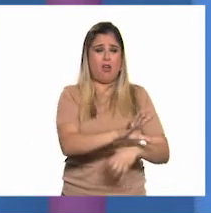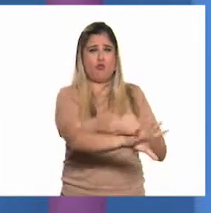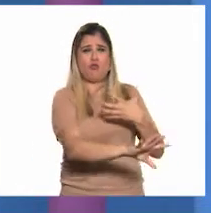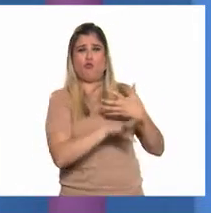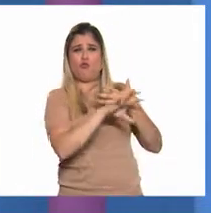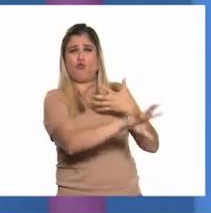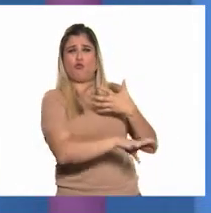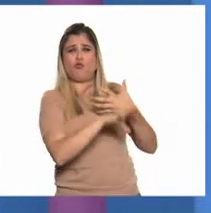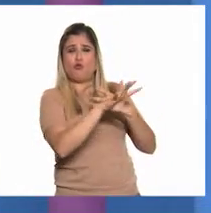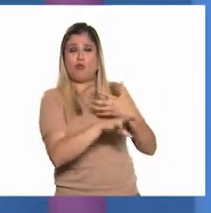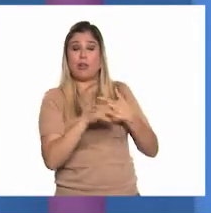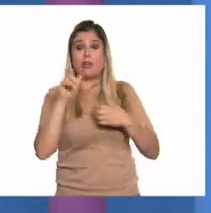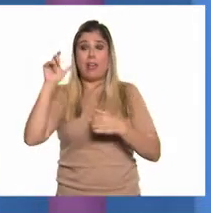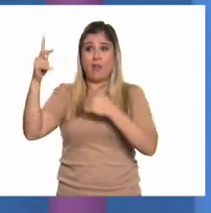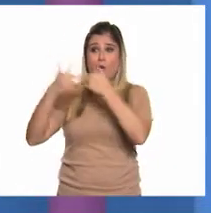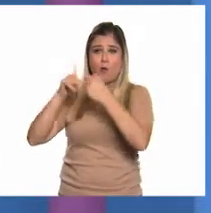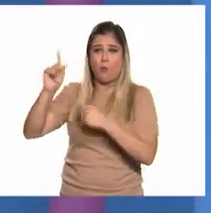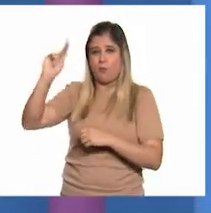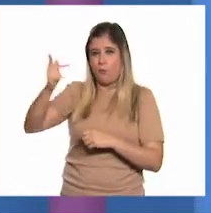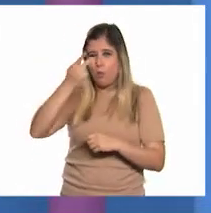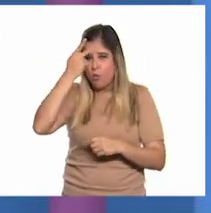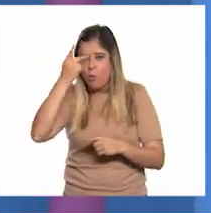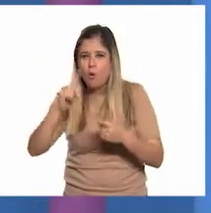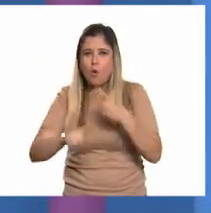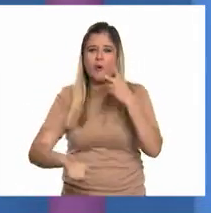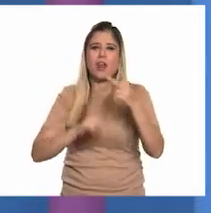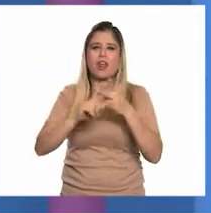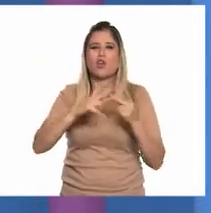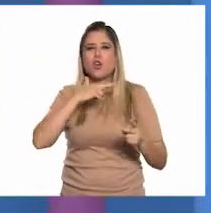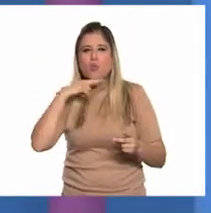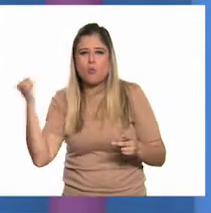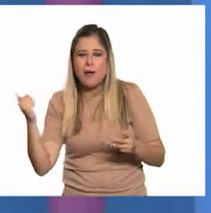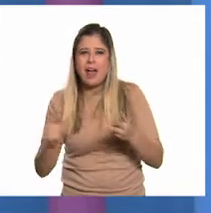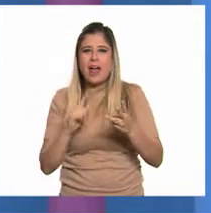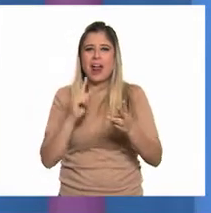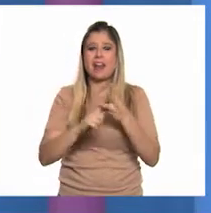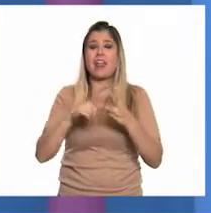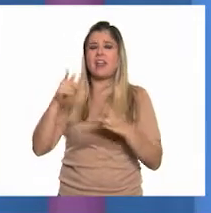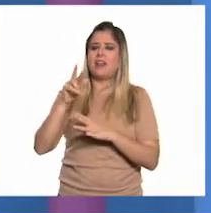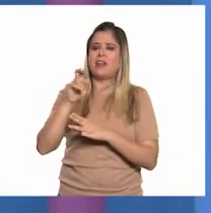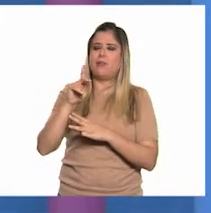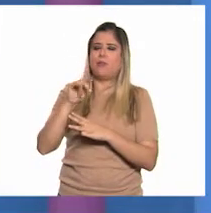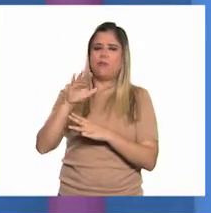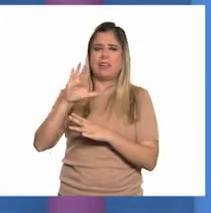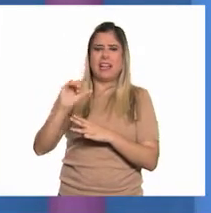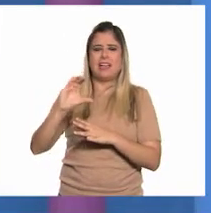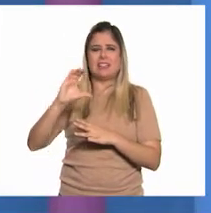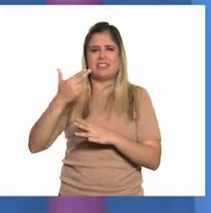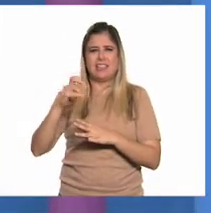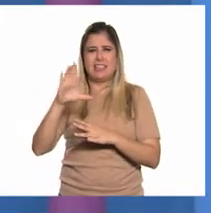Mira, países europeos como Polonia, Rumanía y la República Checa llevan a cabo esta actividad.